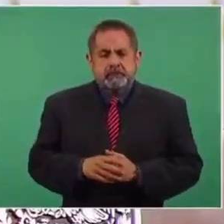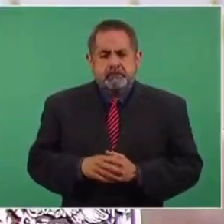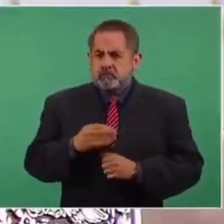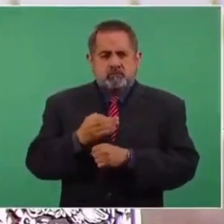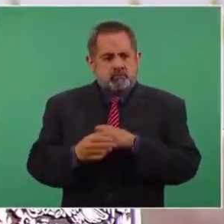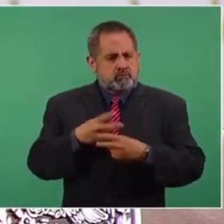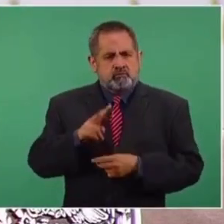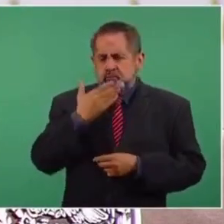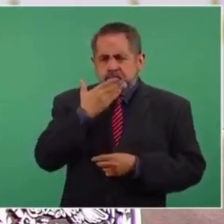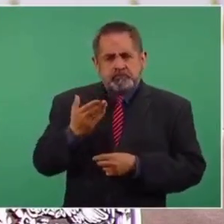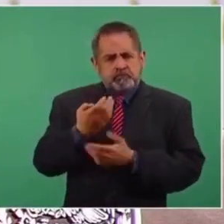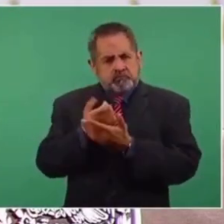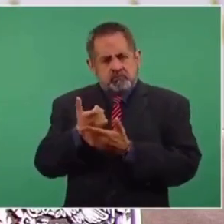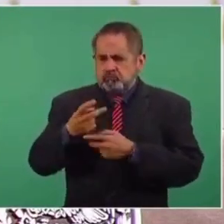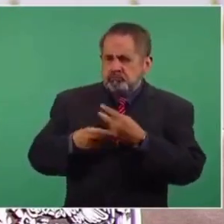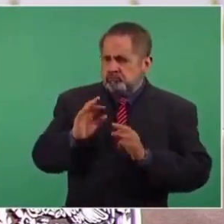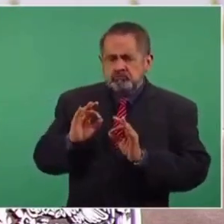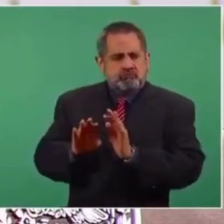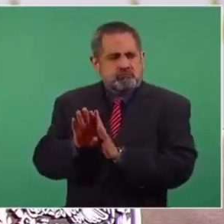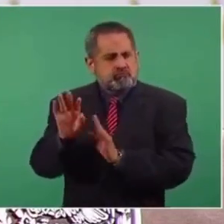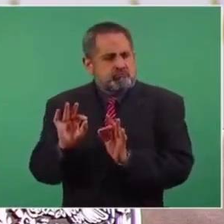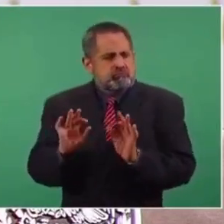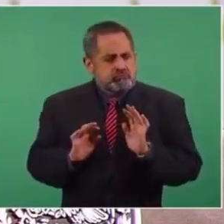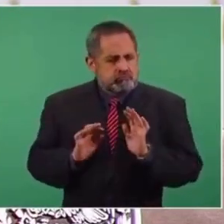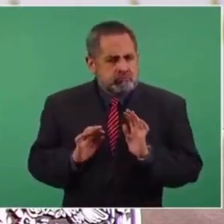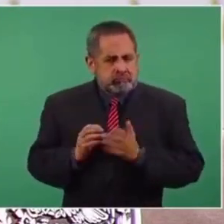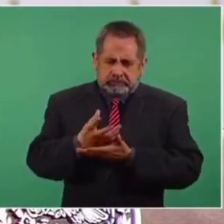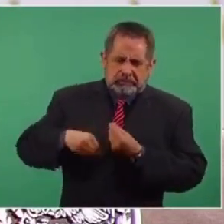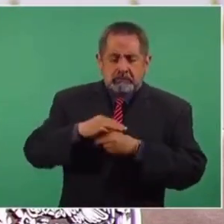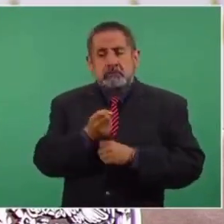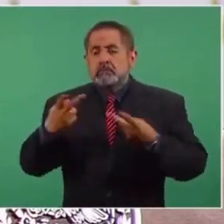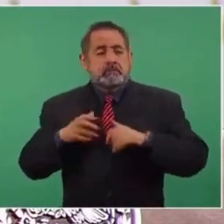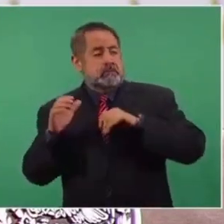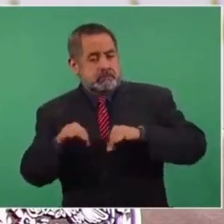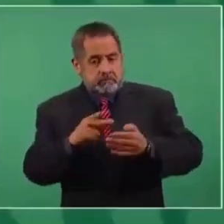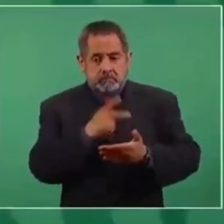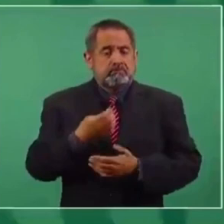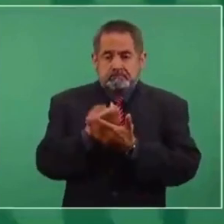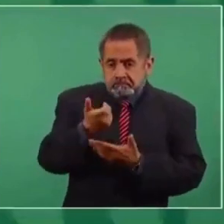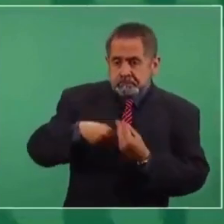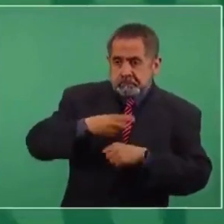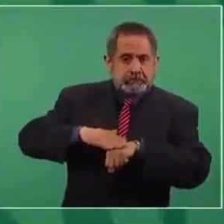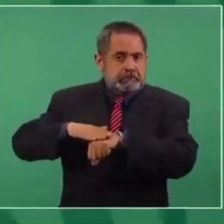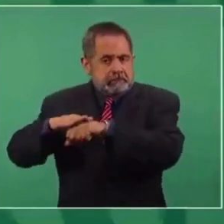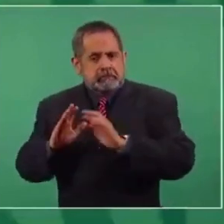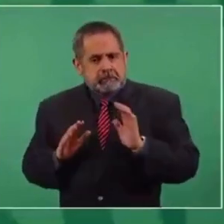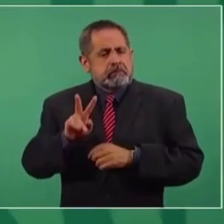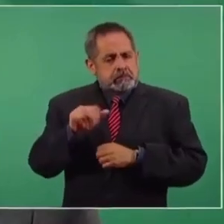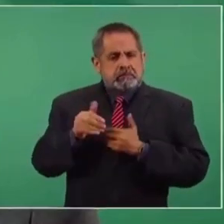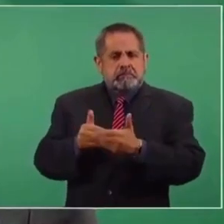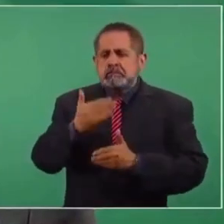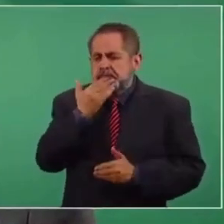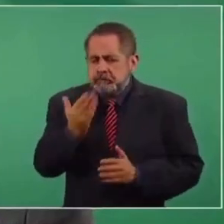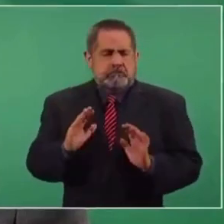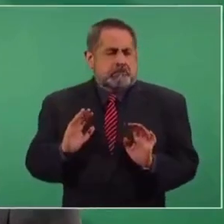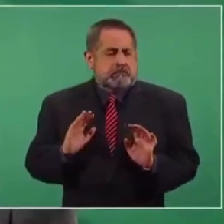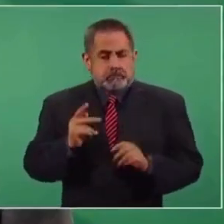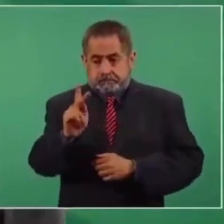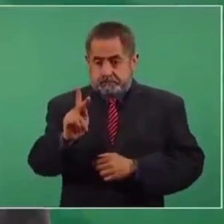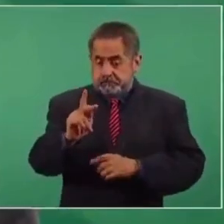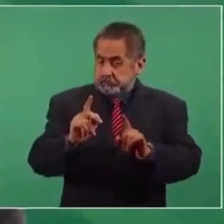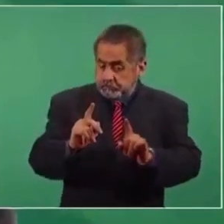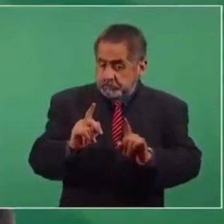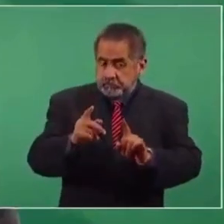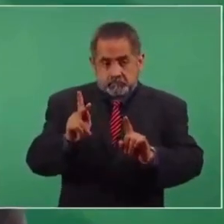Vamos muy bien en la parte económica, vamos recuperando empleos, va creciendo la economía, vamos bien, pero